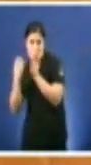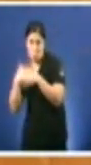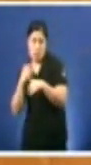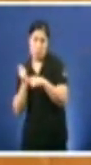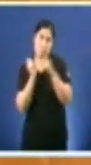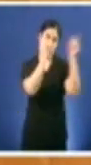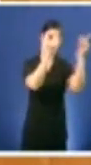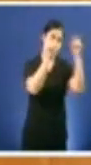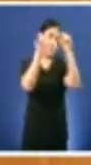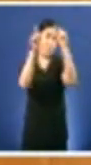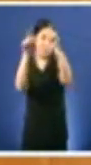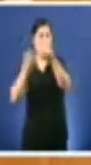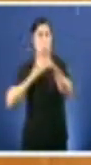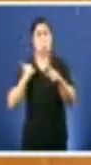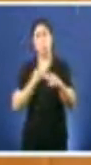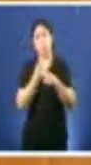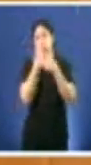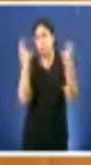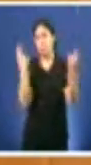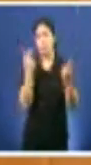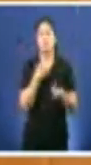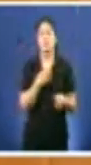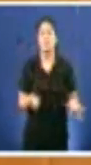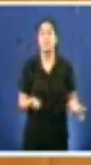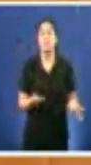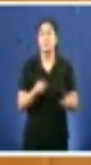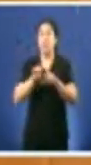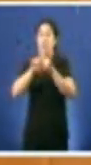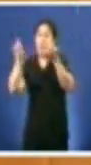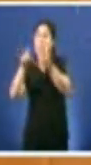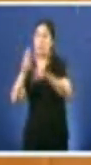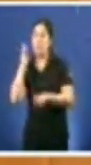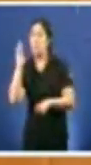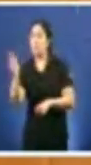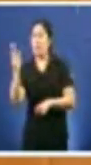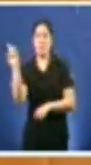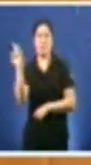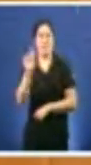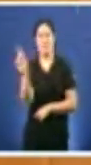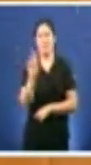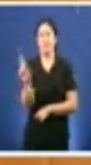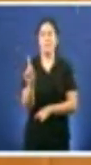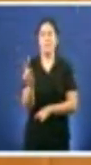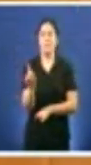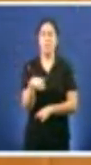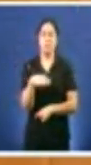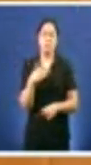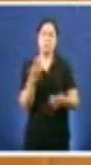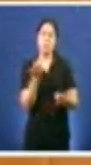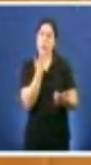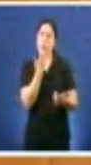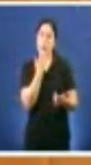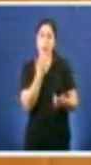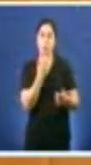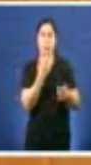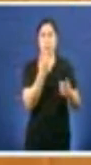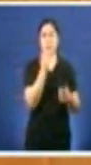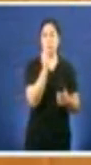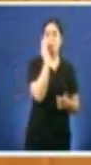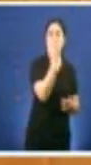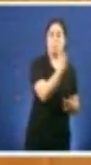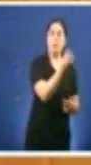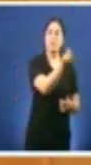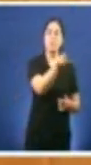empresa o falábamos ahora se sanciona aos usuarios se se renuncia a ir a privada te pasan o final da lista de